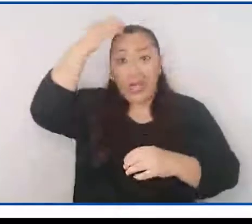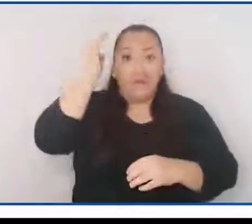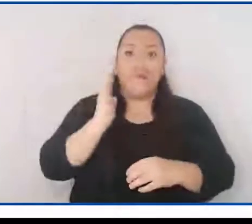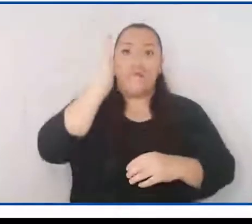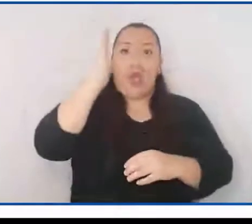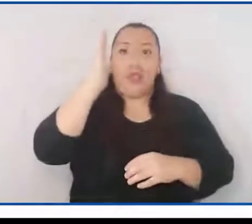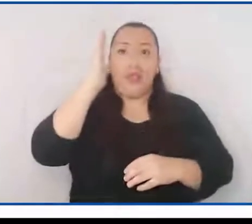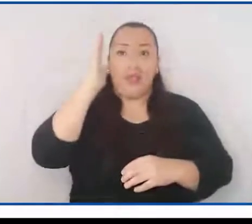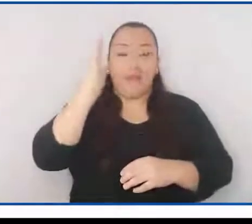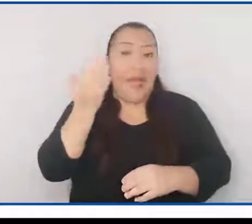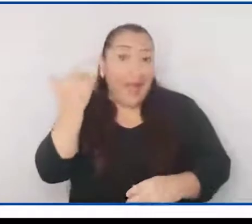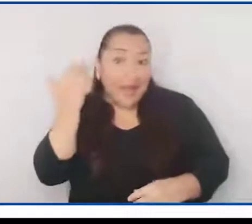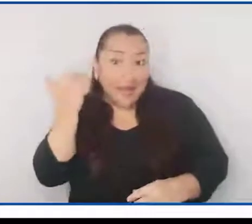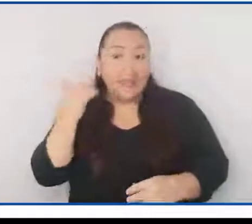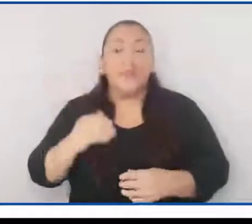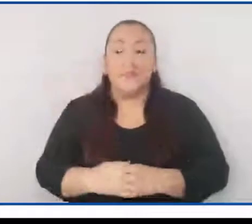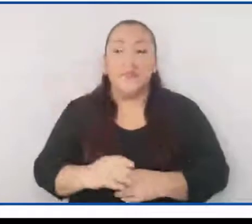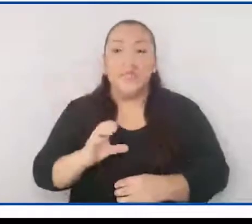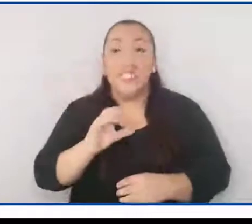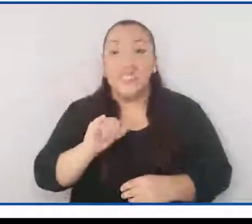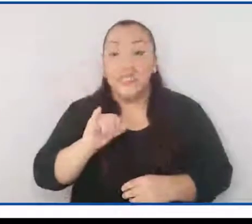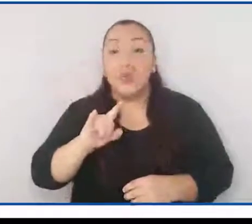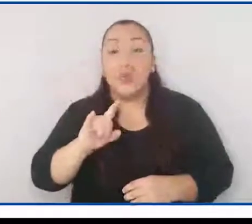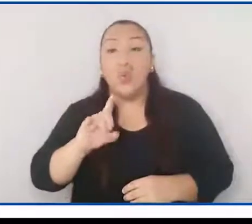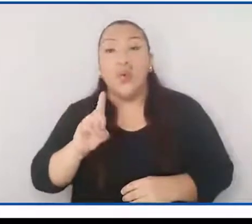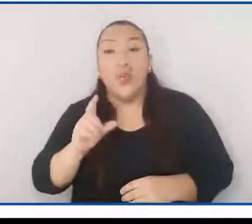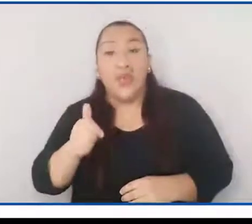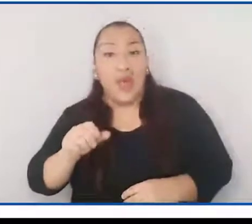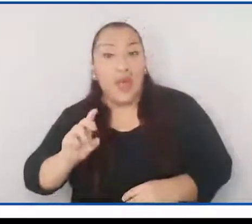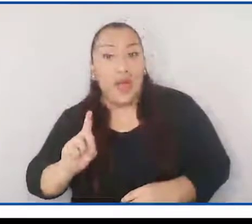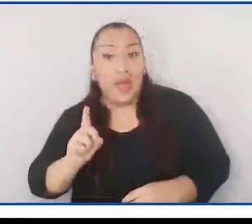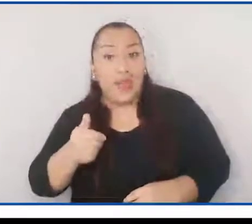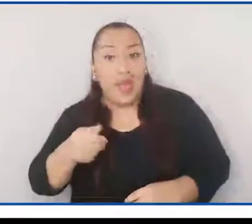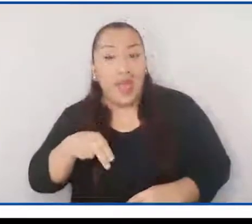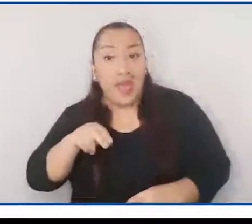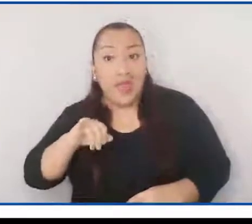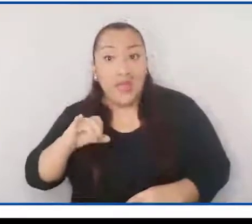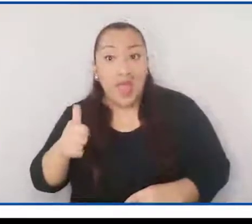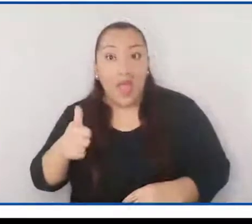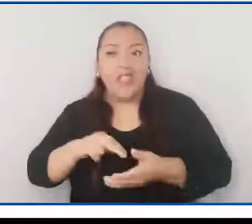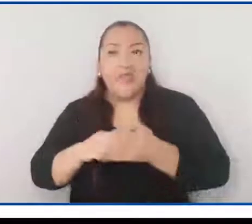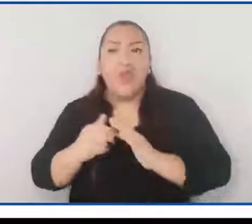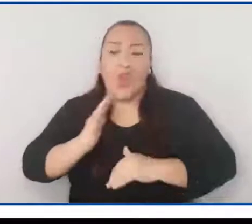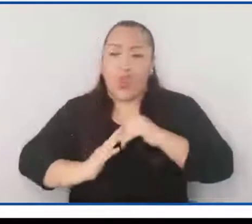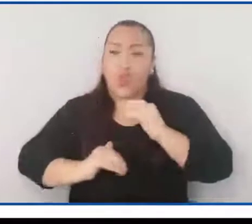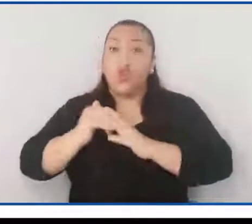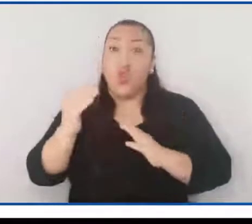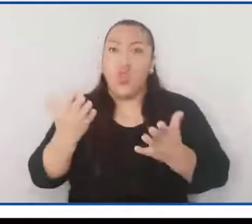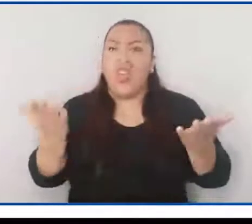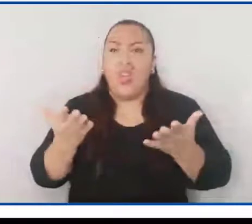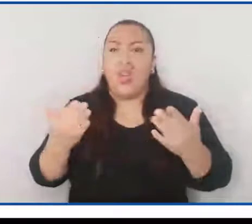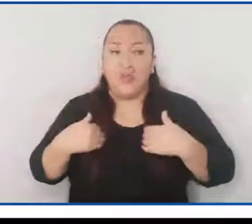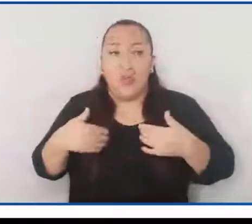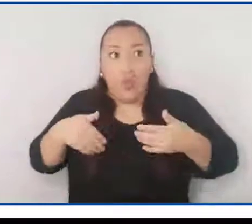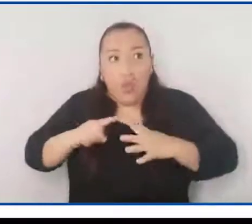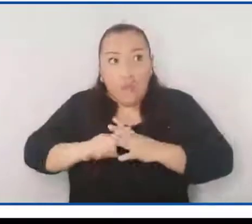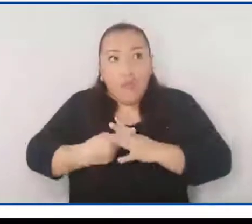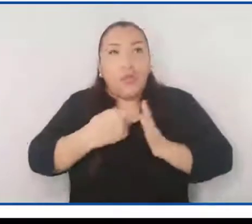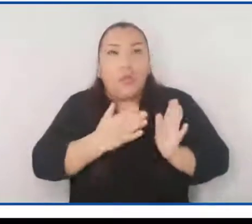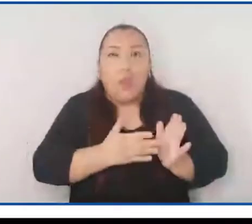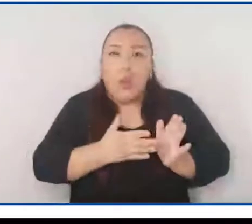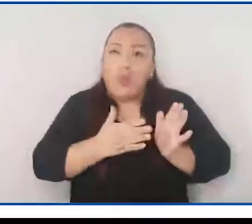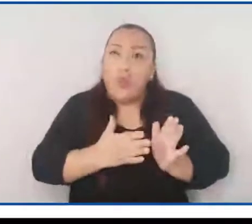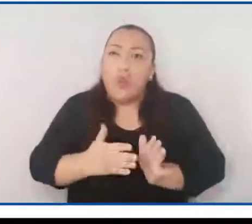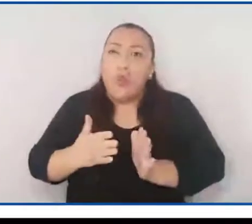rey. La ciudadanía es un proceso en construcción permanente por el que la persona,